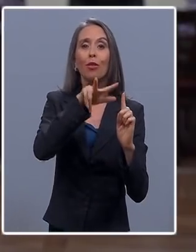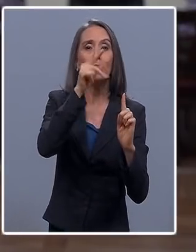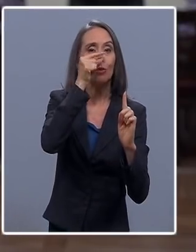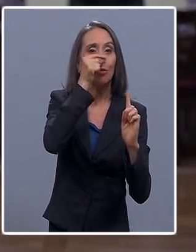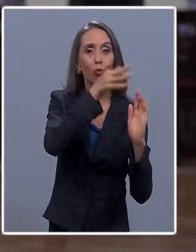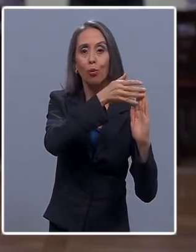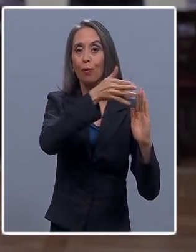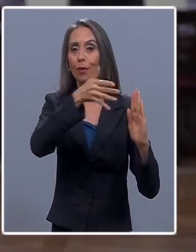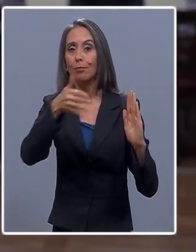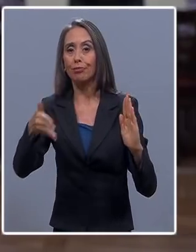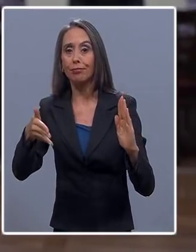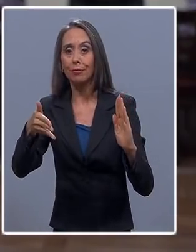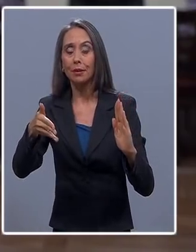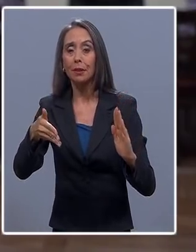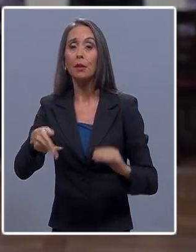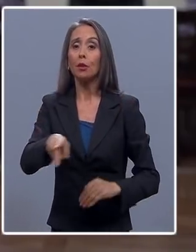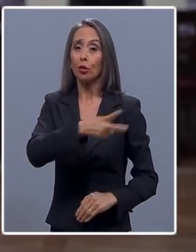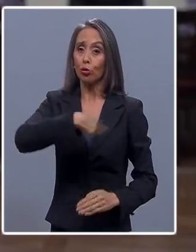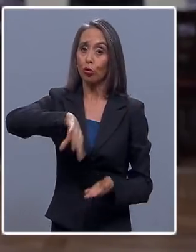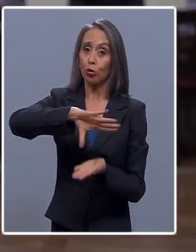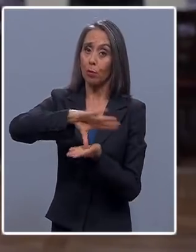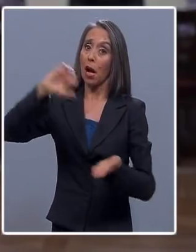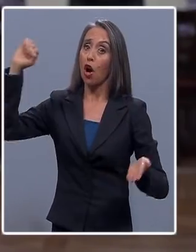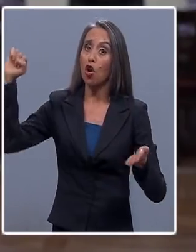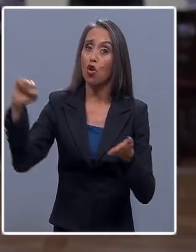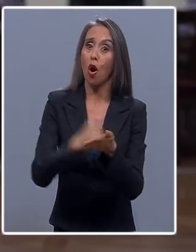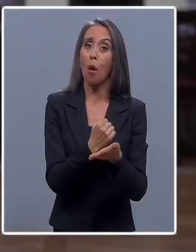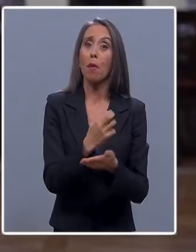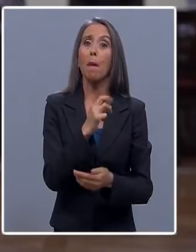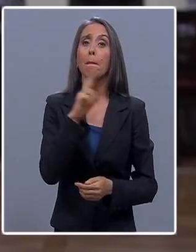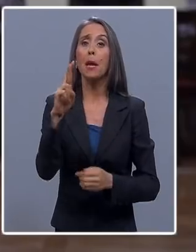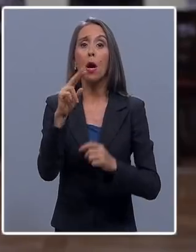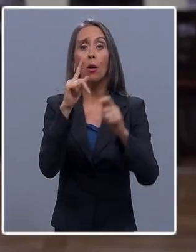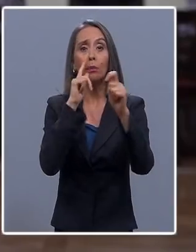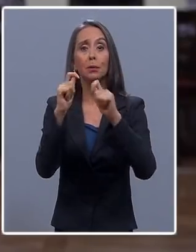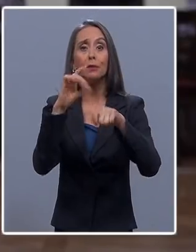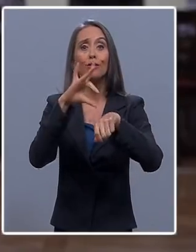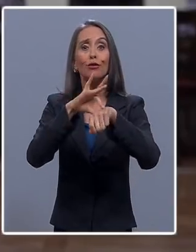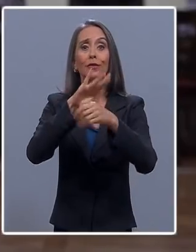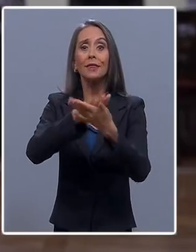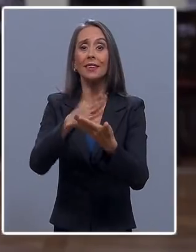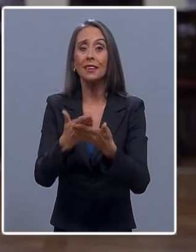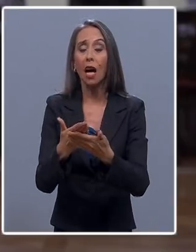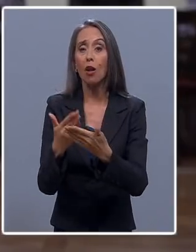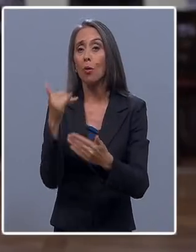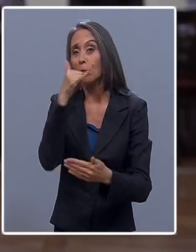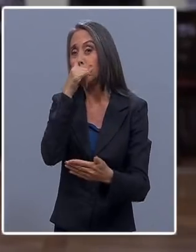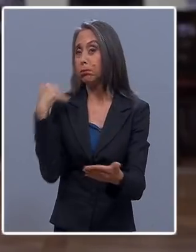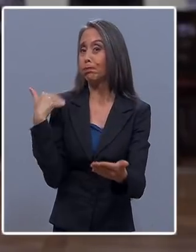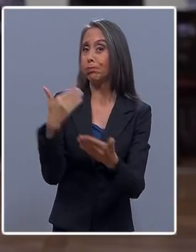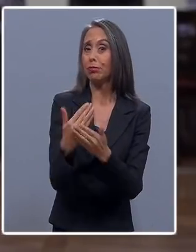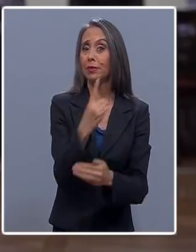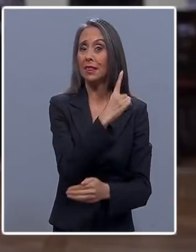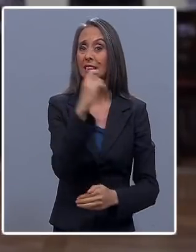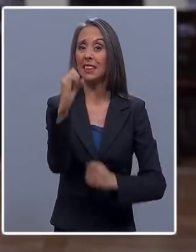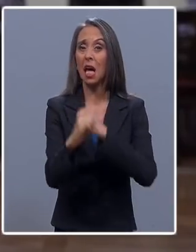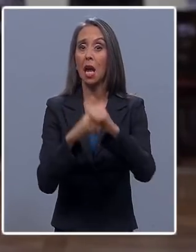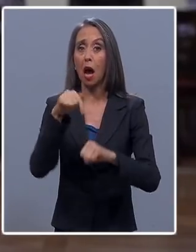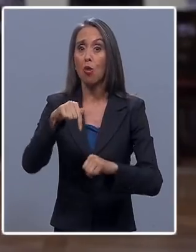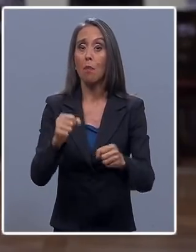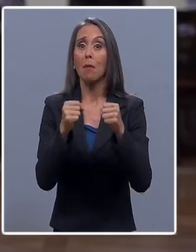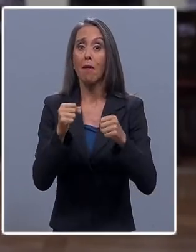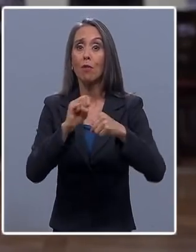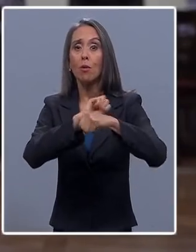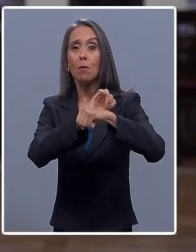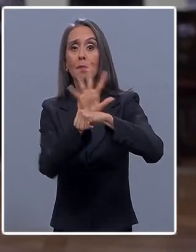18 de octubre. Hemos sido golpeados por la peor amenaza sanitaria de los últimos 100 años, representada por